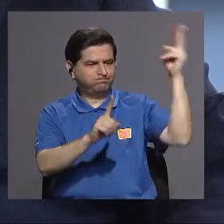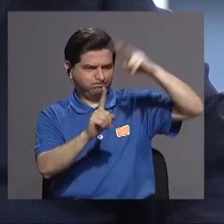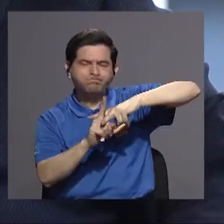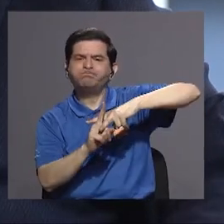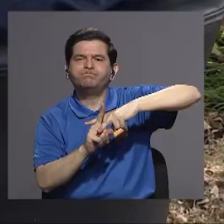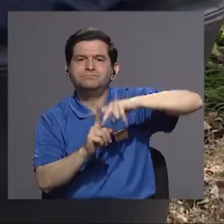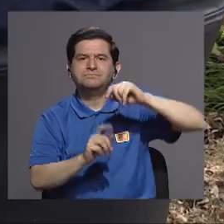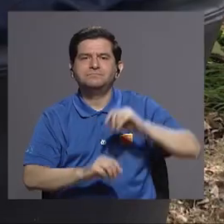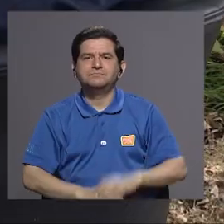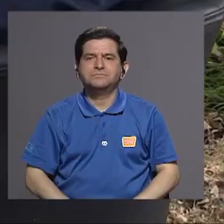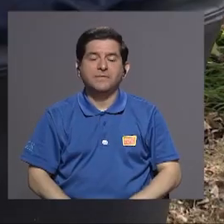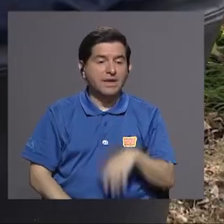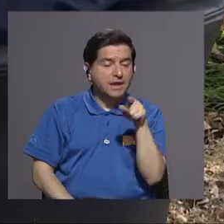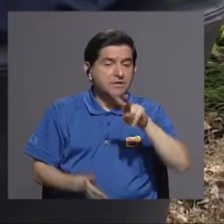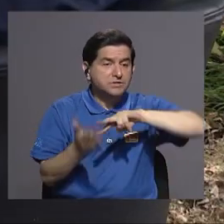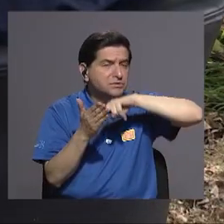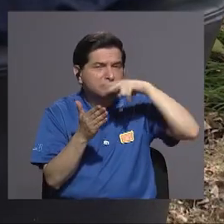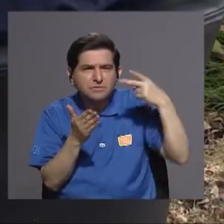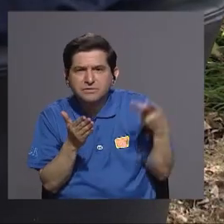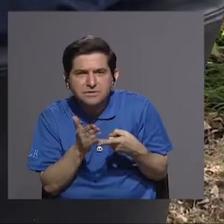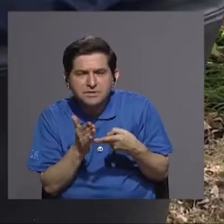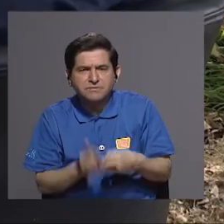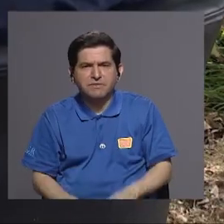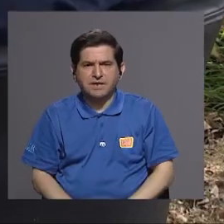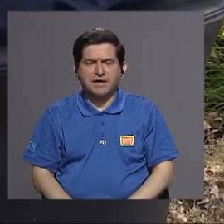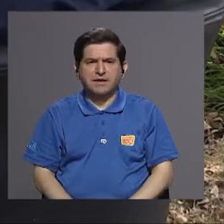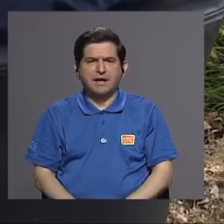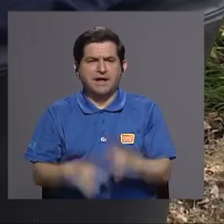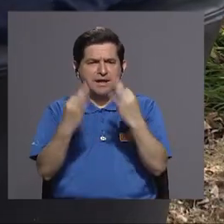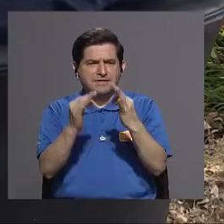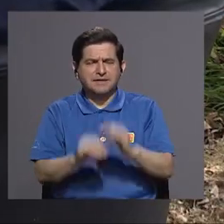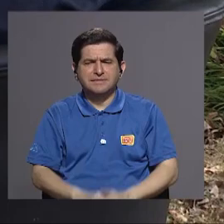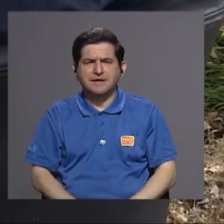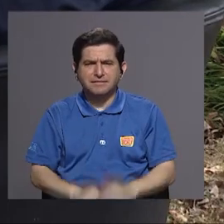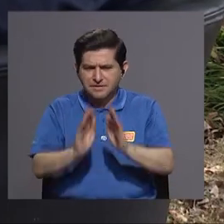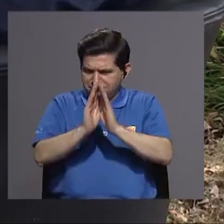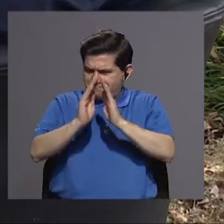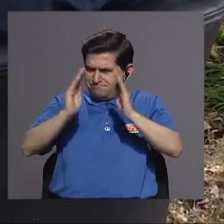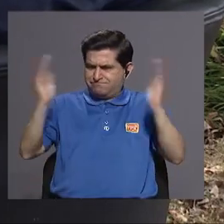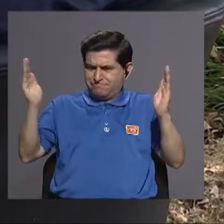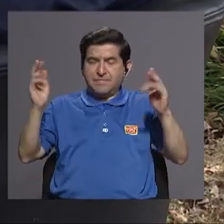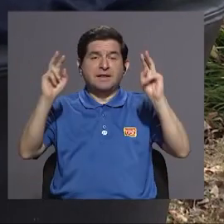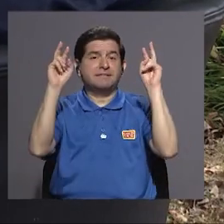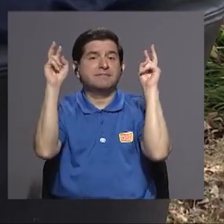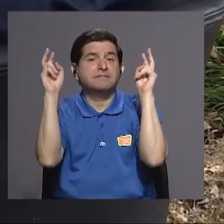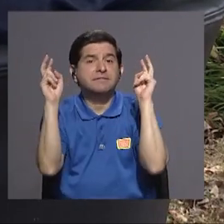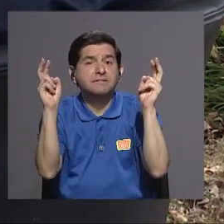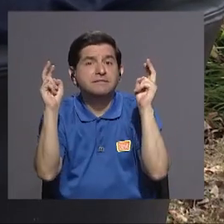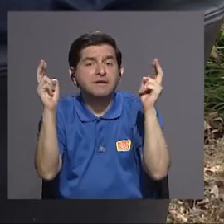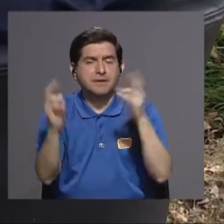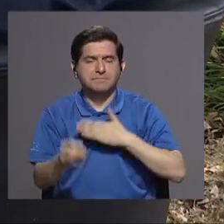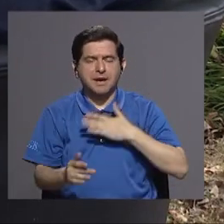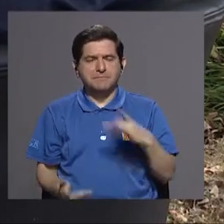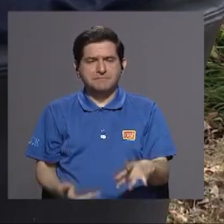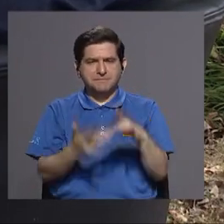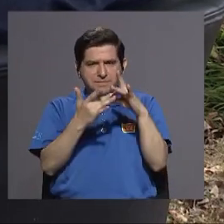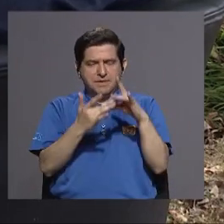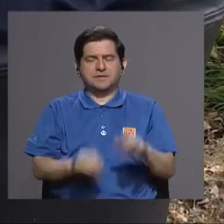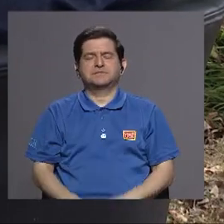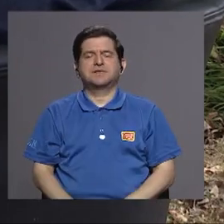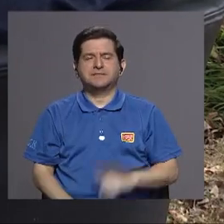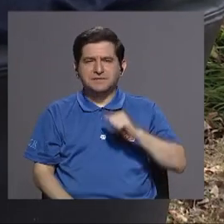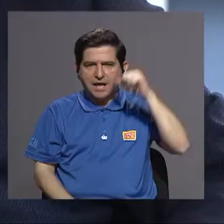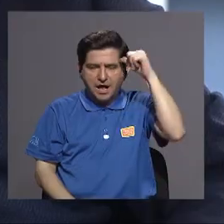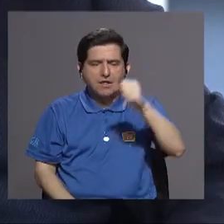operación verdad y que va a engrandecer mucho sobre todo en el tema de que es mi especialidad de la